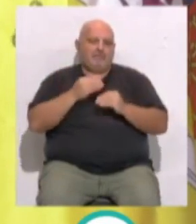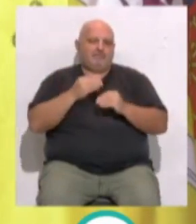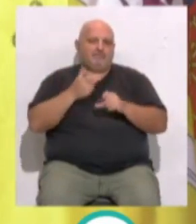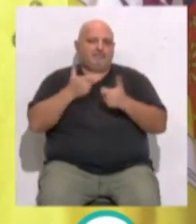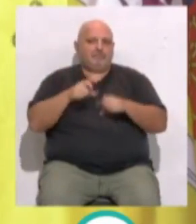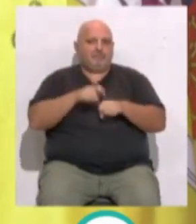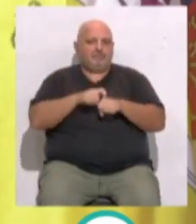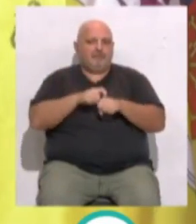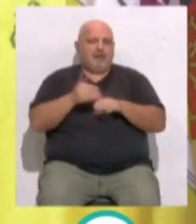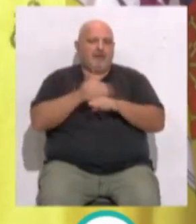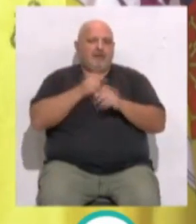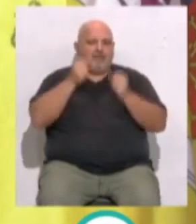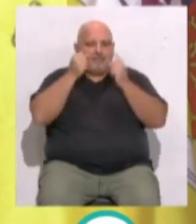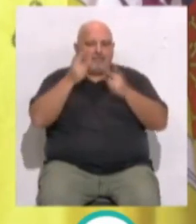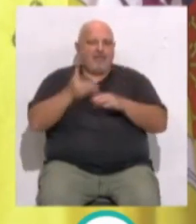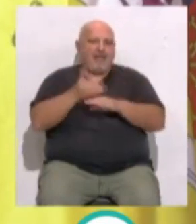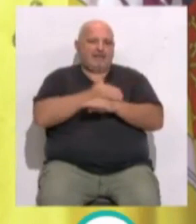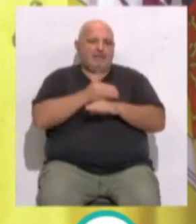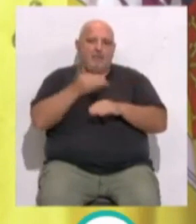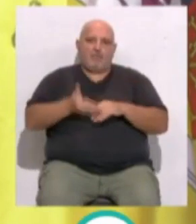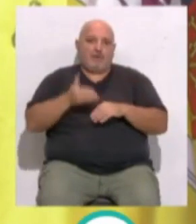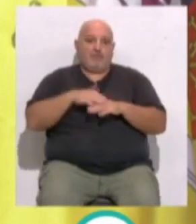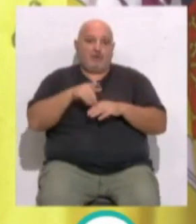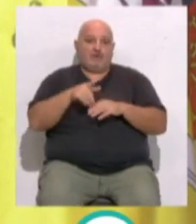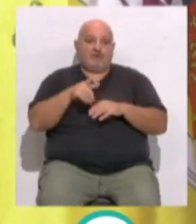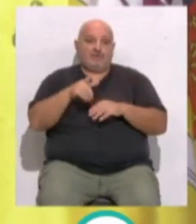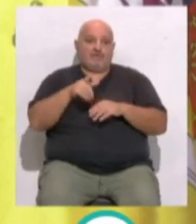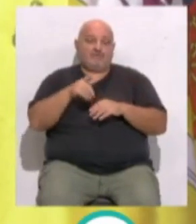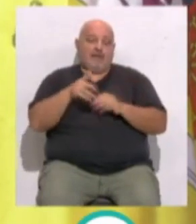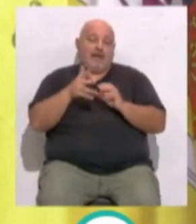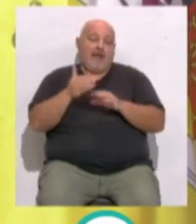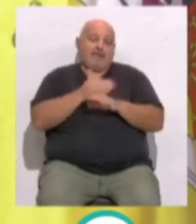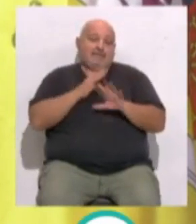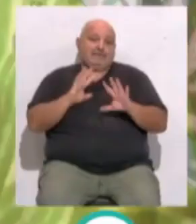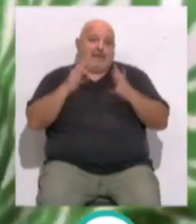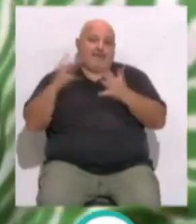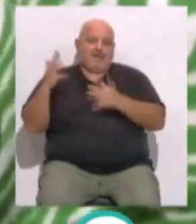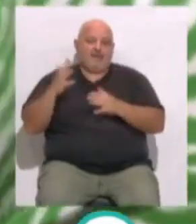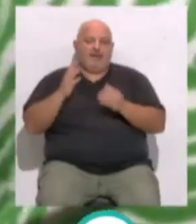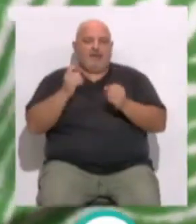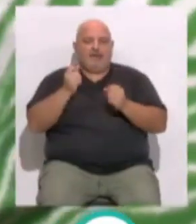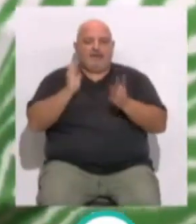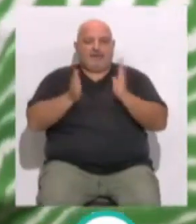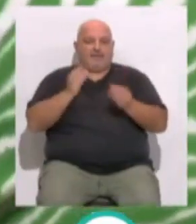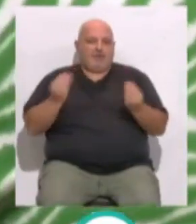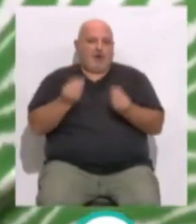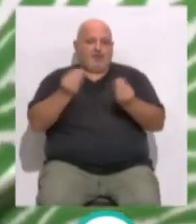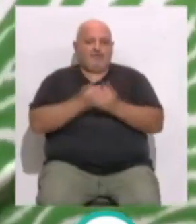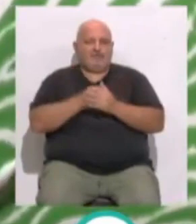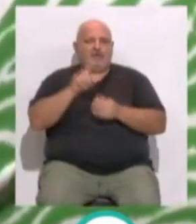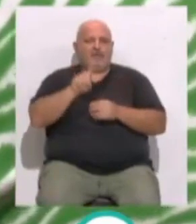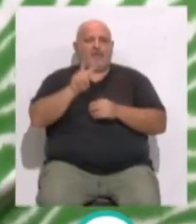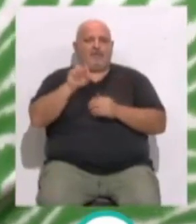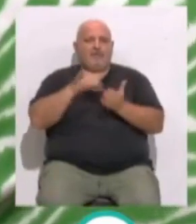para esa detención precoz, que es tan importante para poder hacer ese tratamiento. Se estima que